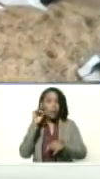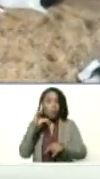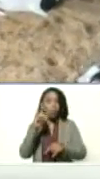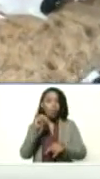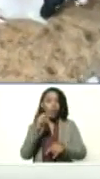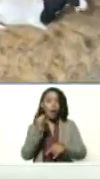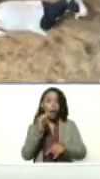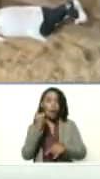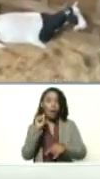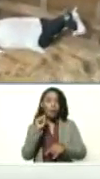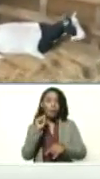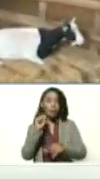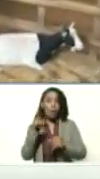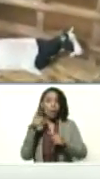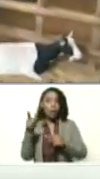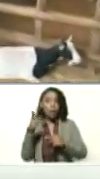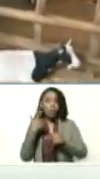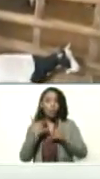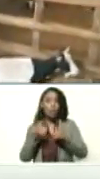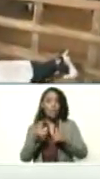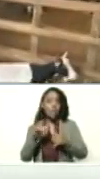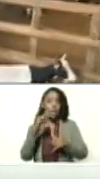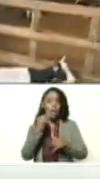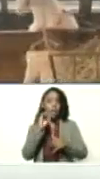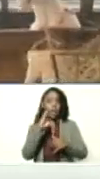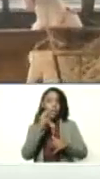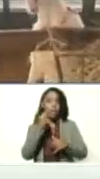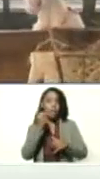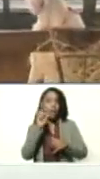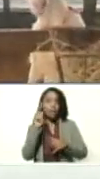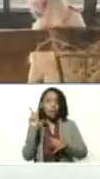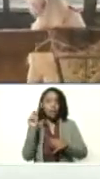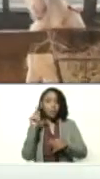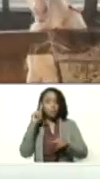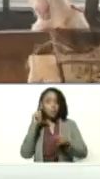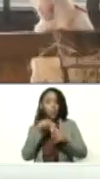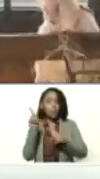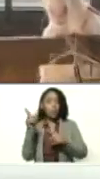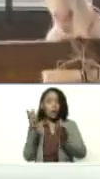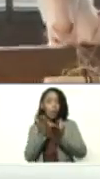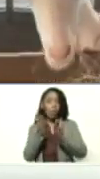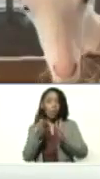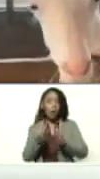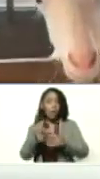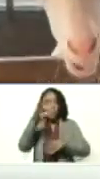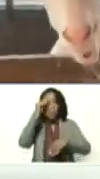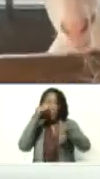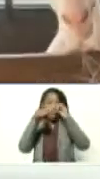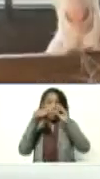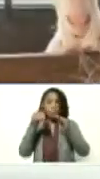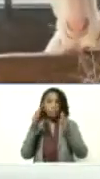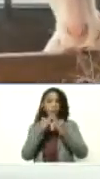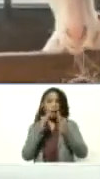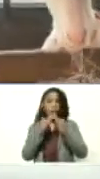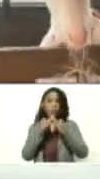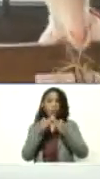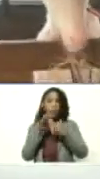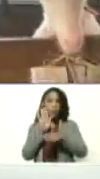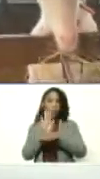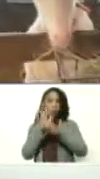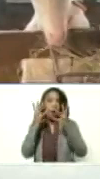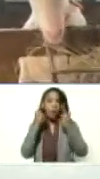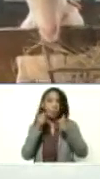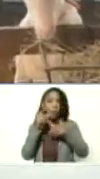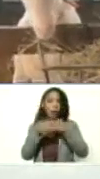Richard y a su niña bueno dedicados a esta escuela granja para hacer